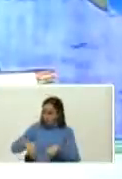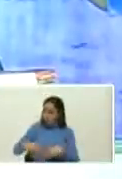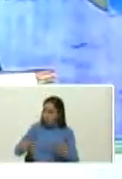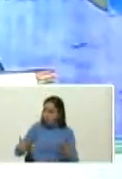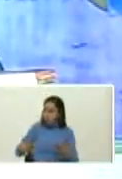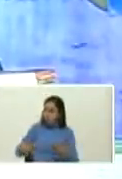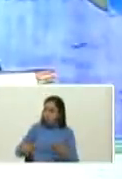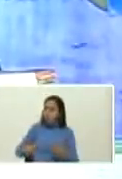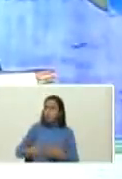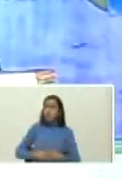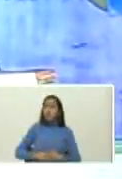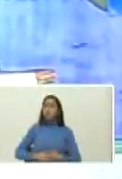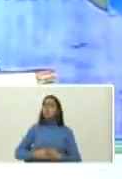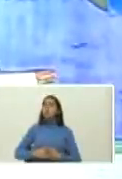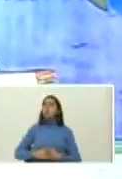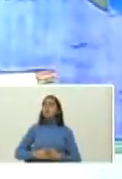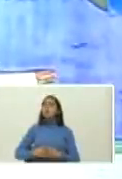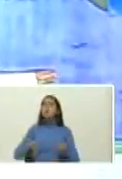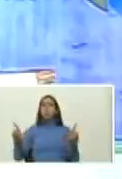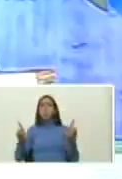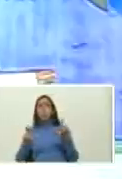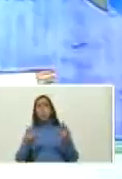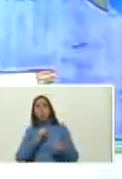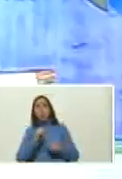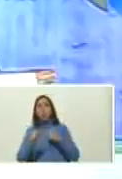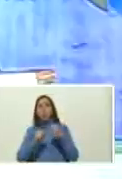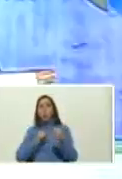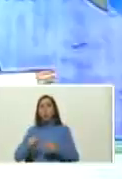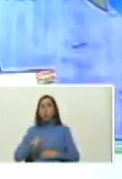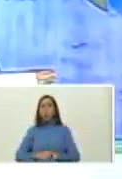¿cómo es que se llama el programa tuyo? esa entrevista los domingos